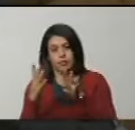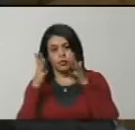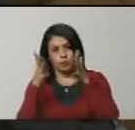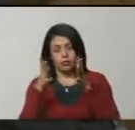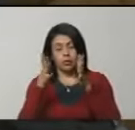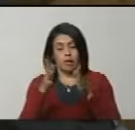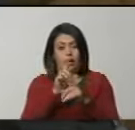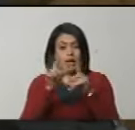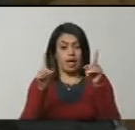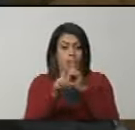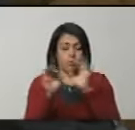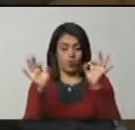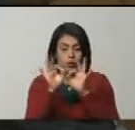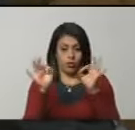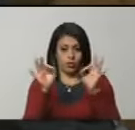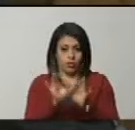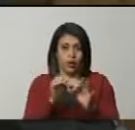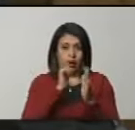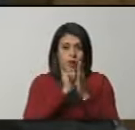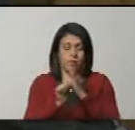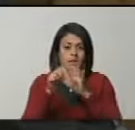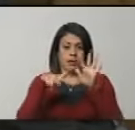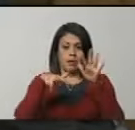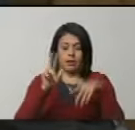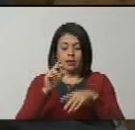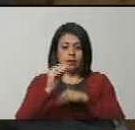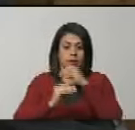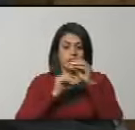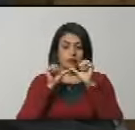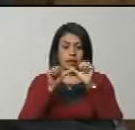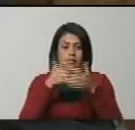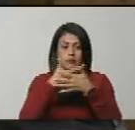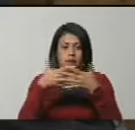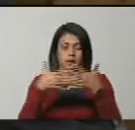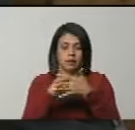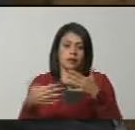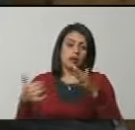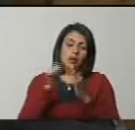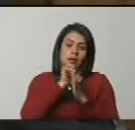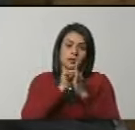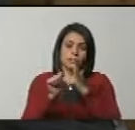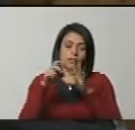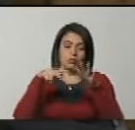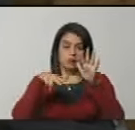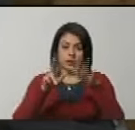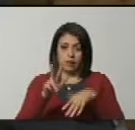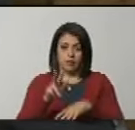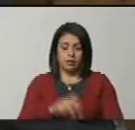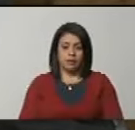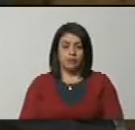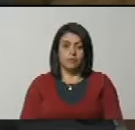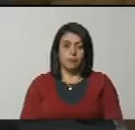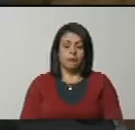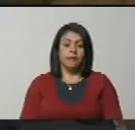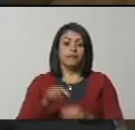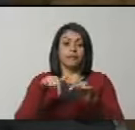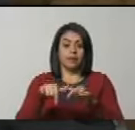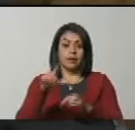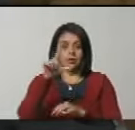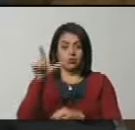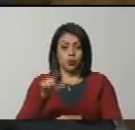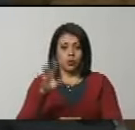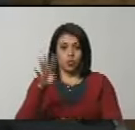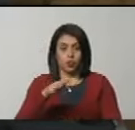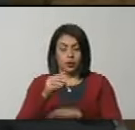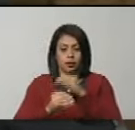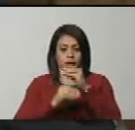sugiere aprobar sin modificación el contenido del artículo 13, quedando redactado en los siguientes términos. Artículo 13. El Estado Guayana